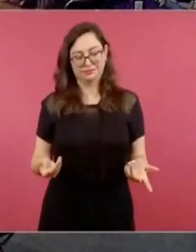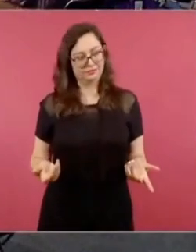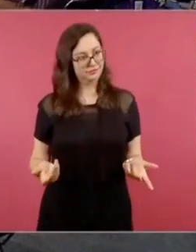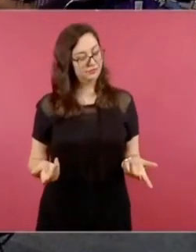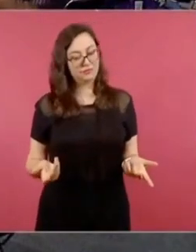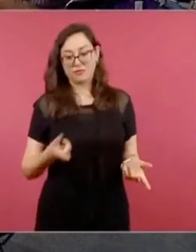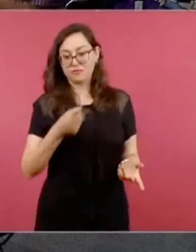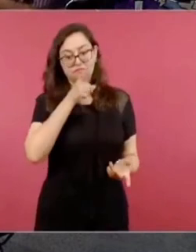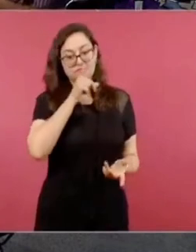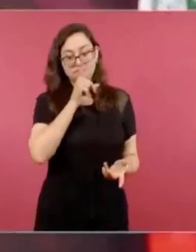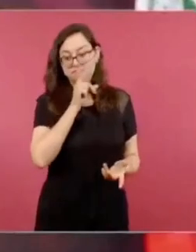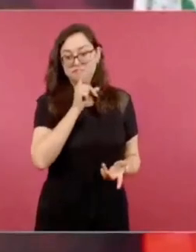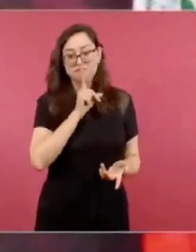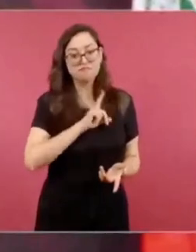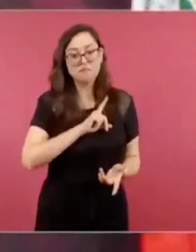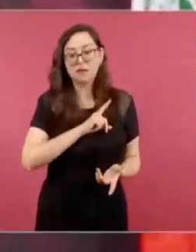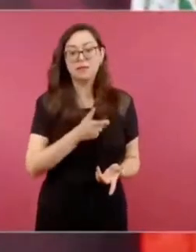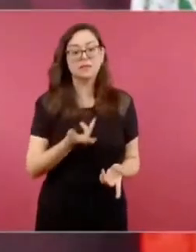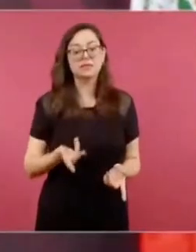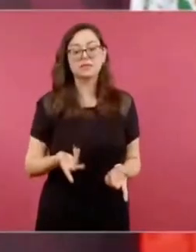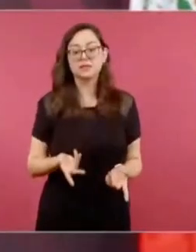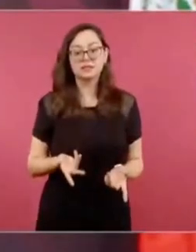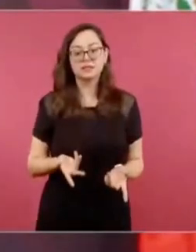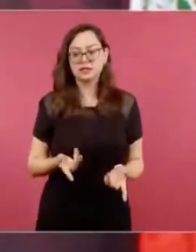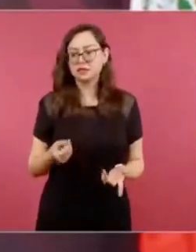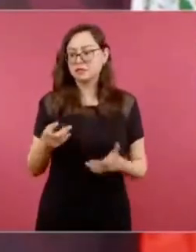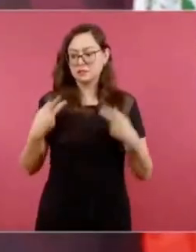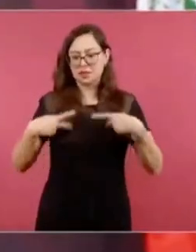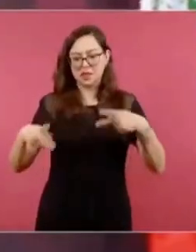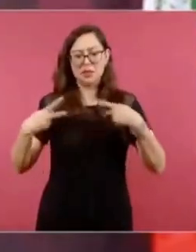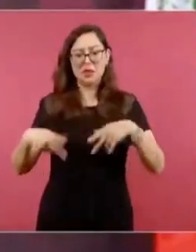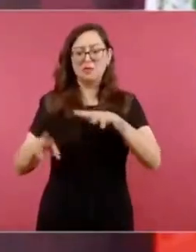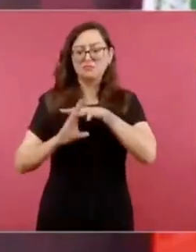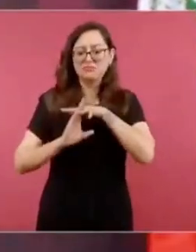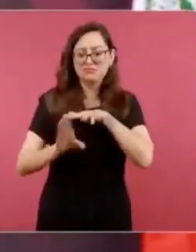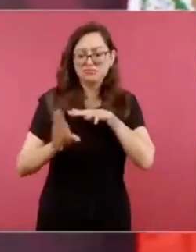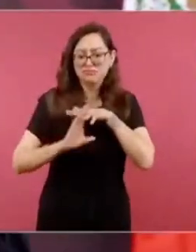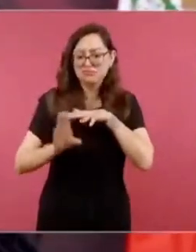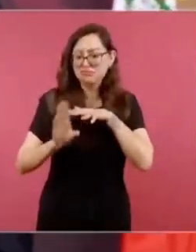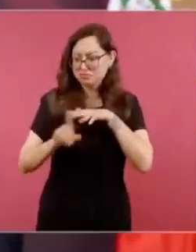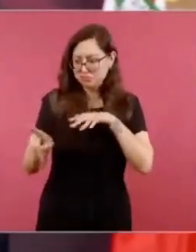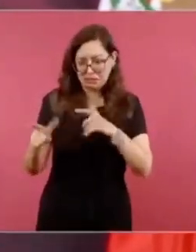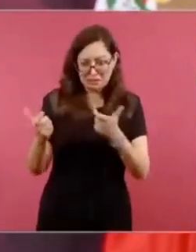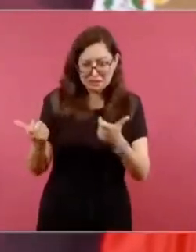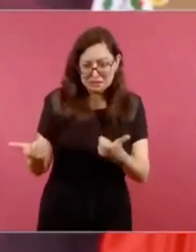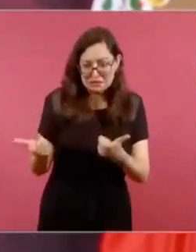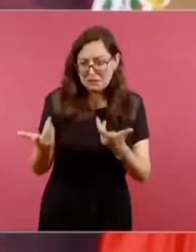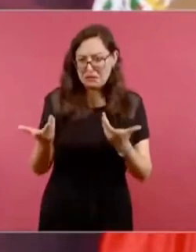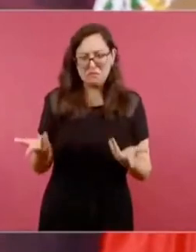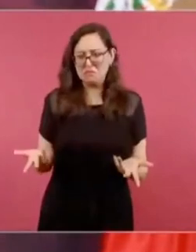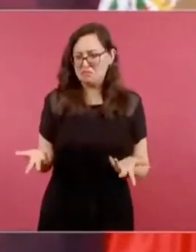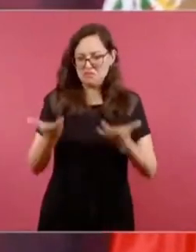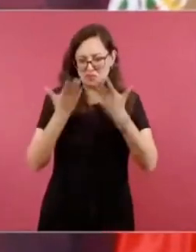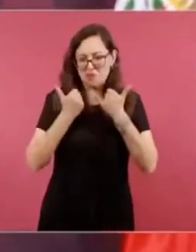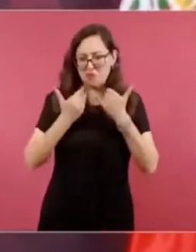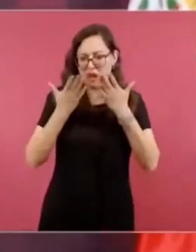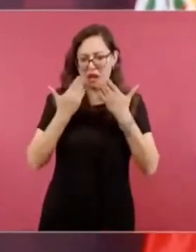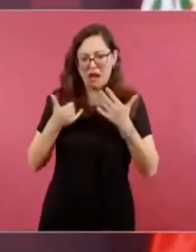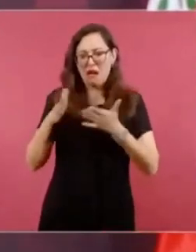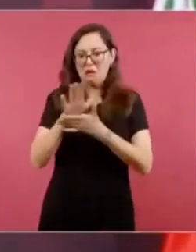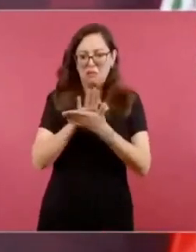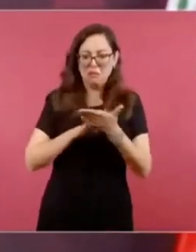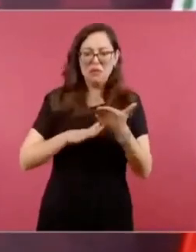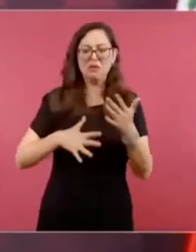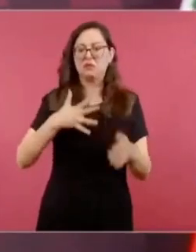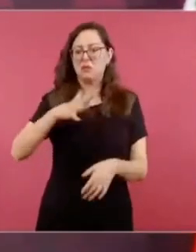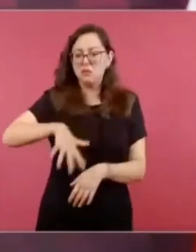que el migrante va a buscarse la vida, va a trabajar